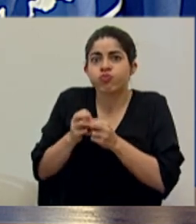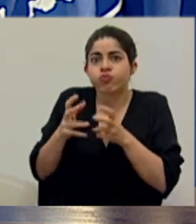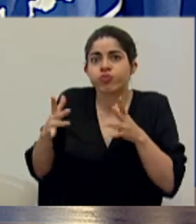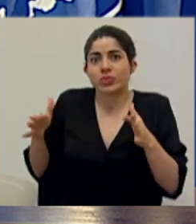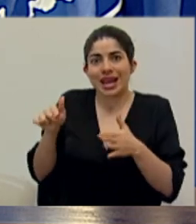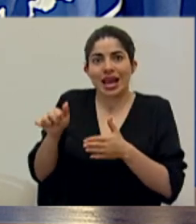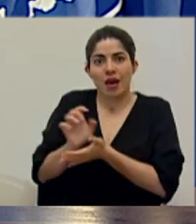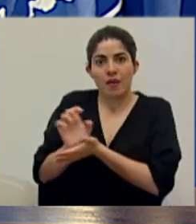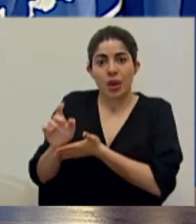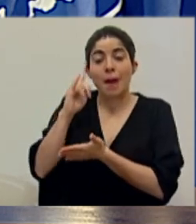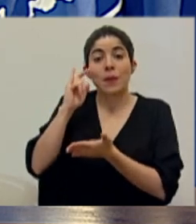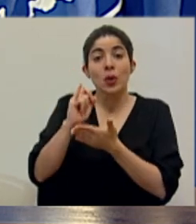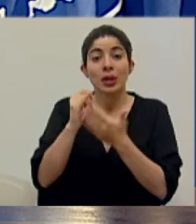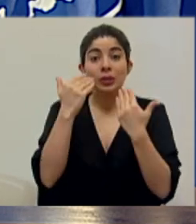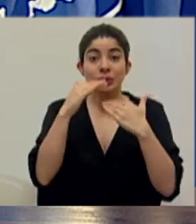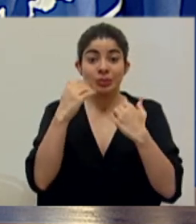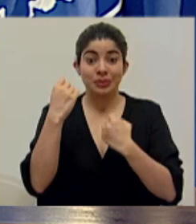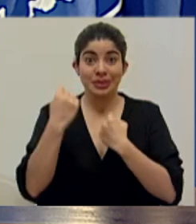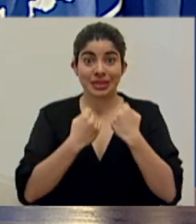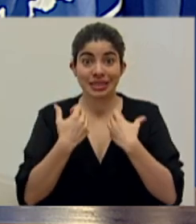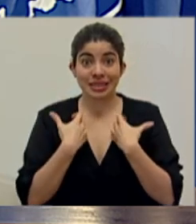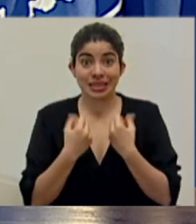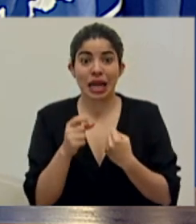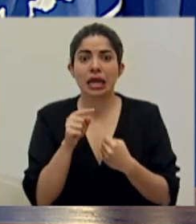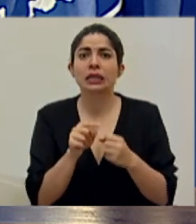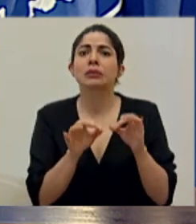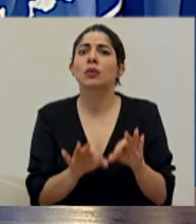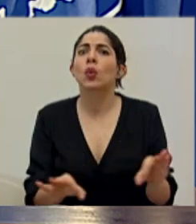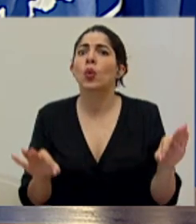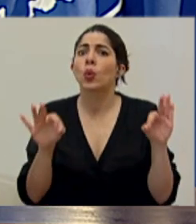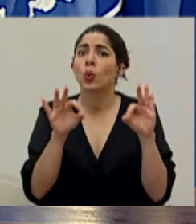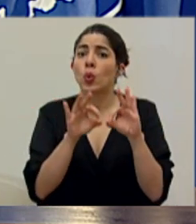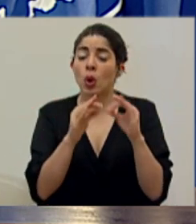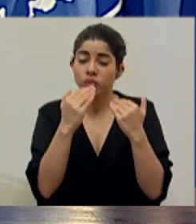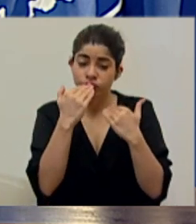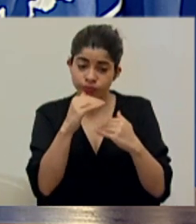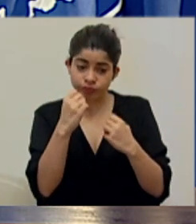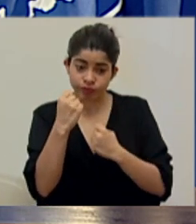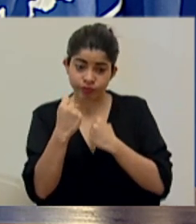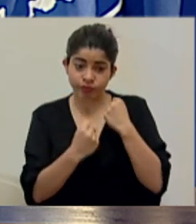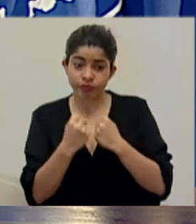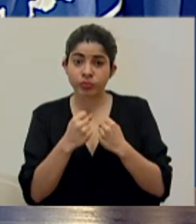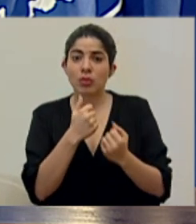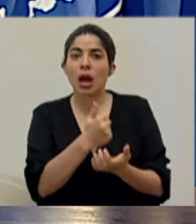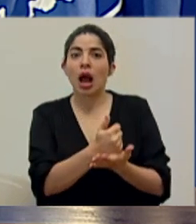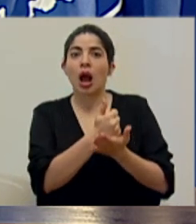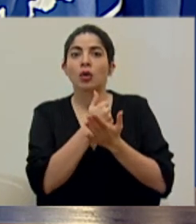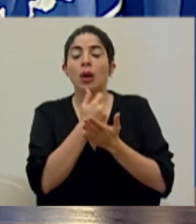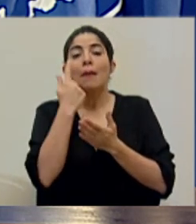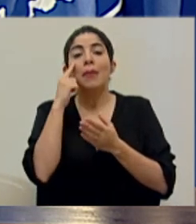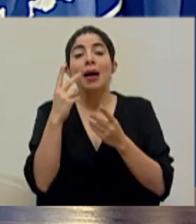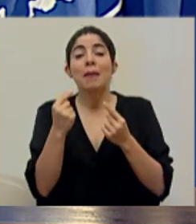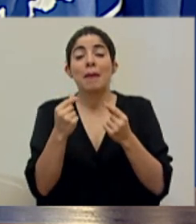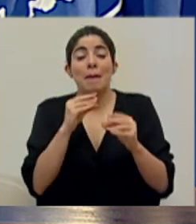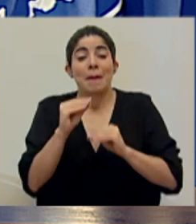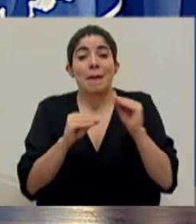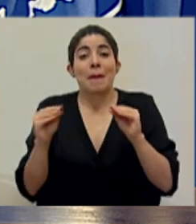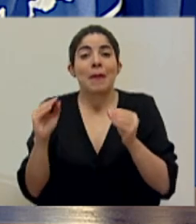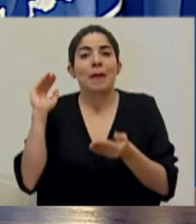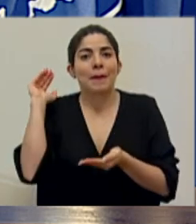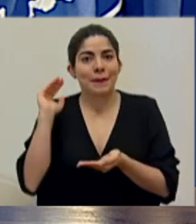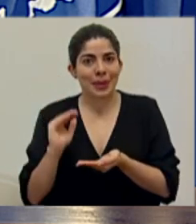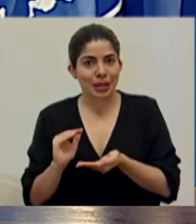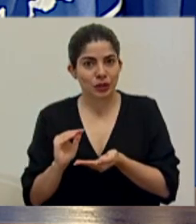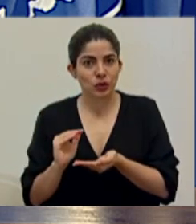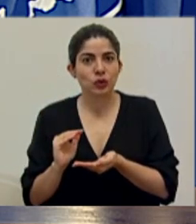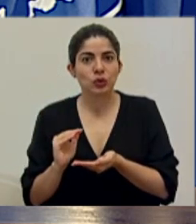la restricción vehicular sanitaria, porque la acción de la restricción vehicular sanitaria es justamente disminuir la velocidad de contagio, de